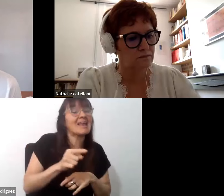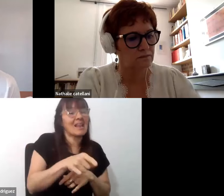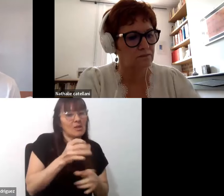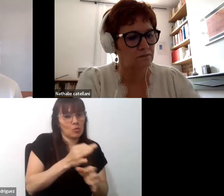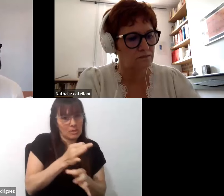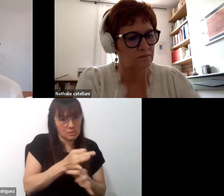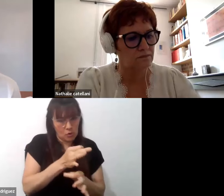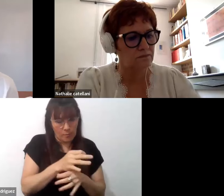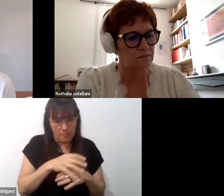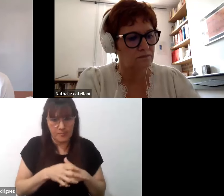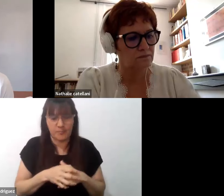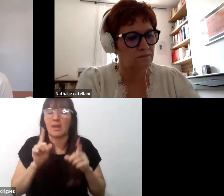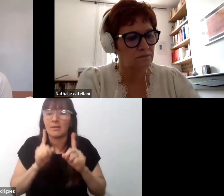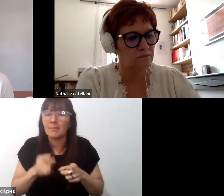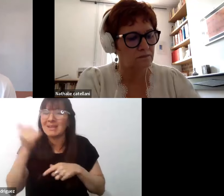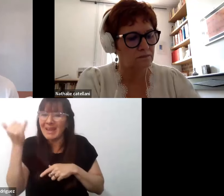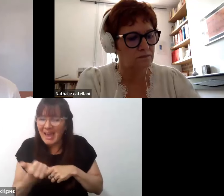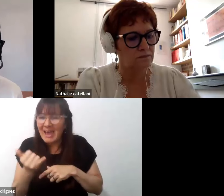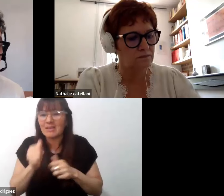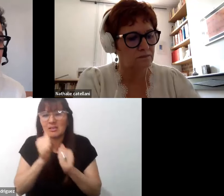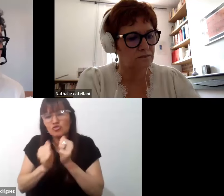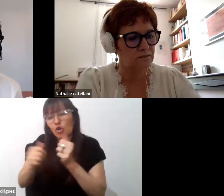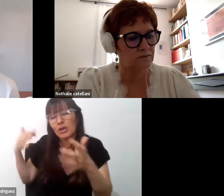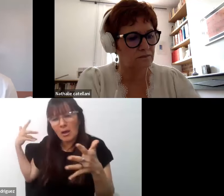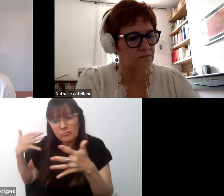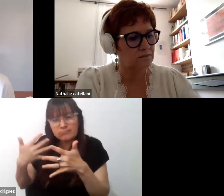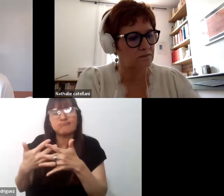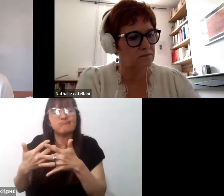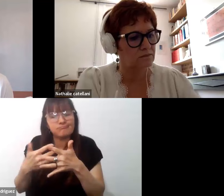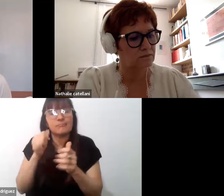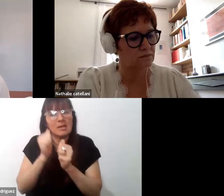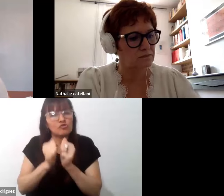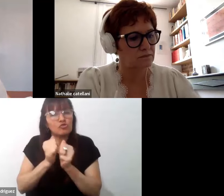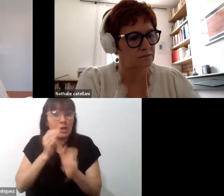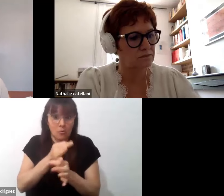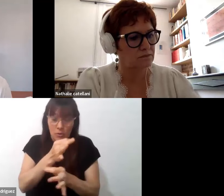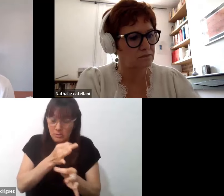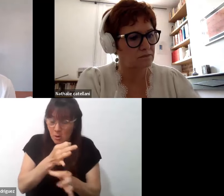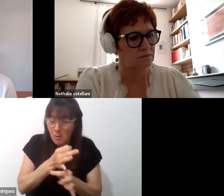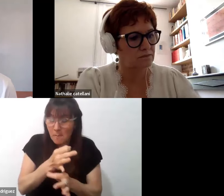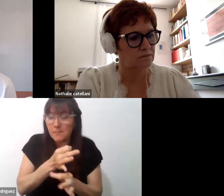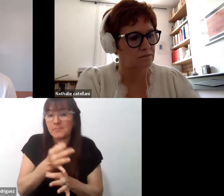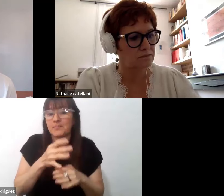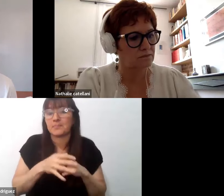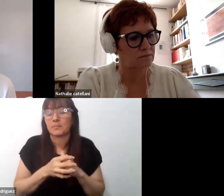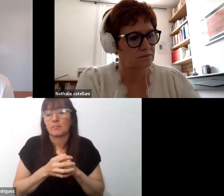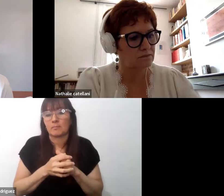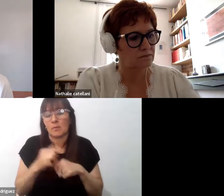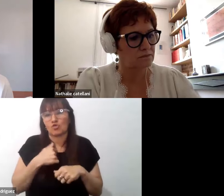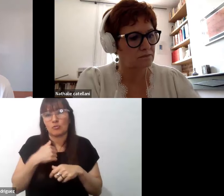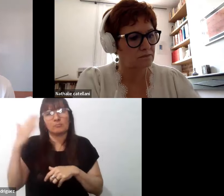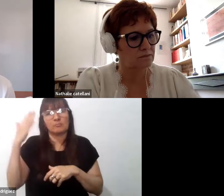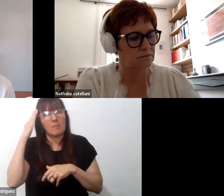También existen en la historia, rescatados por la historia de la educación, haciendo memoria